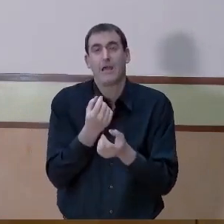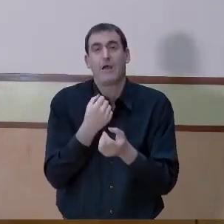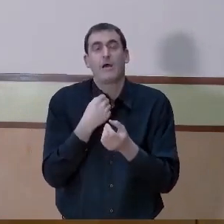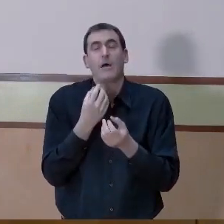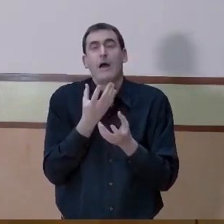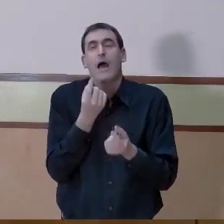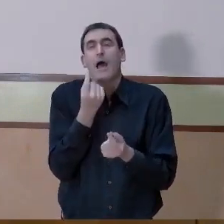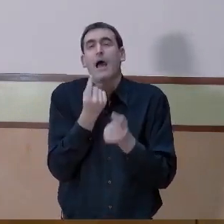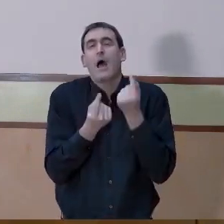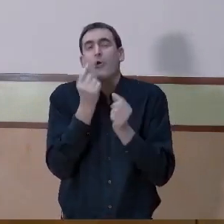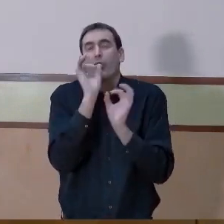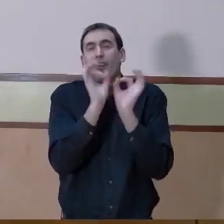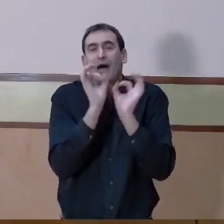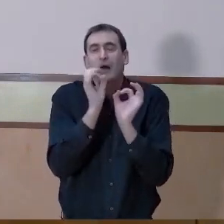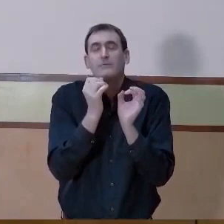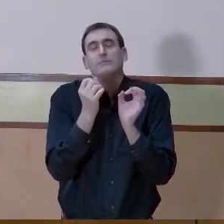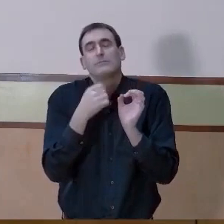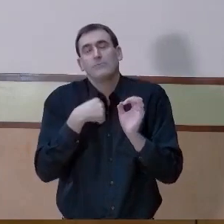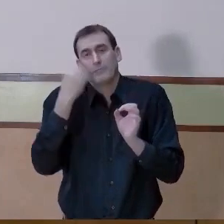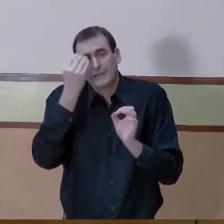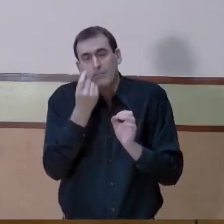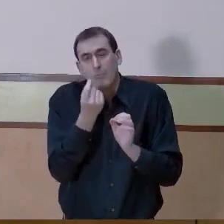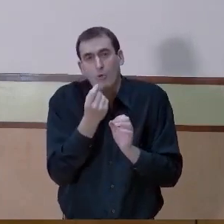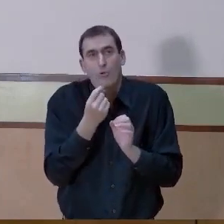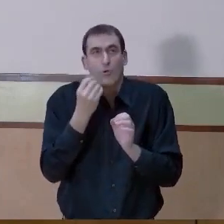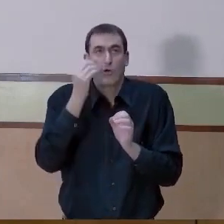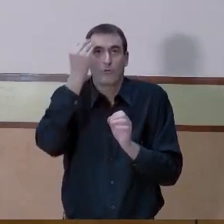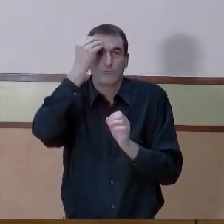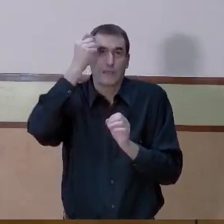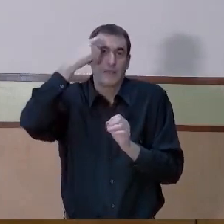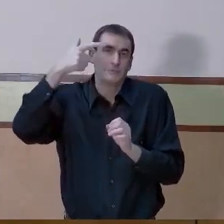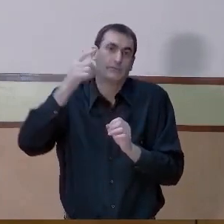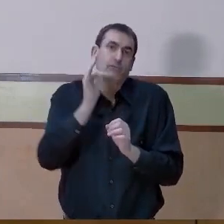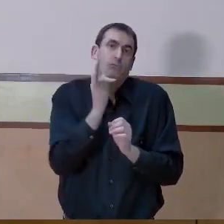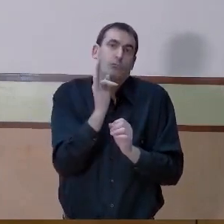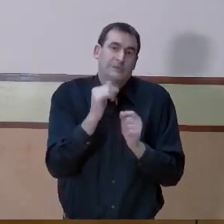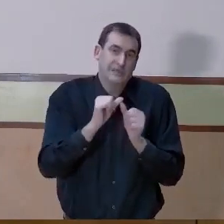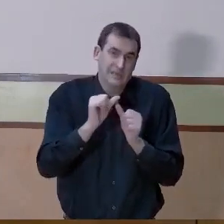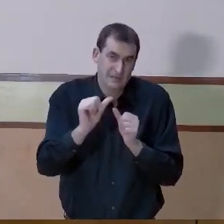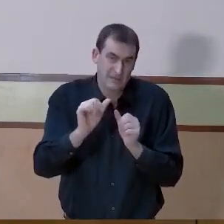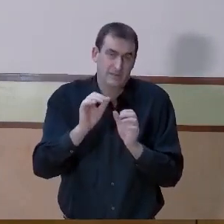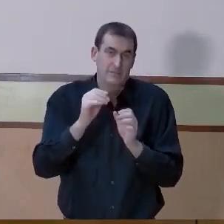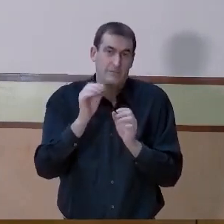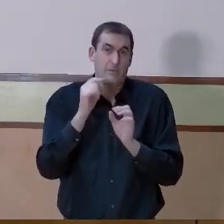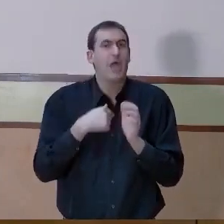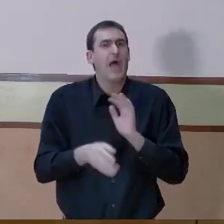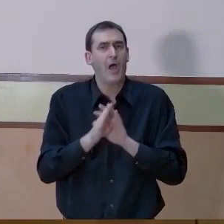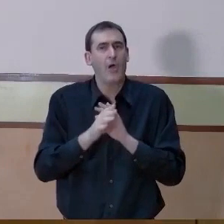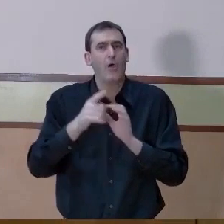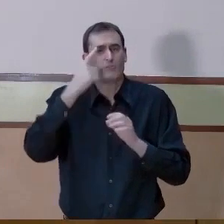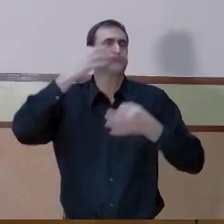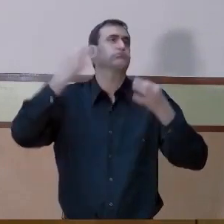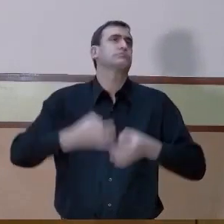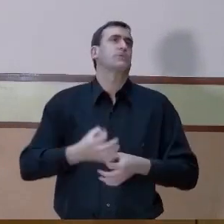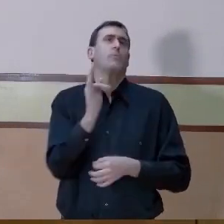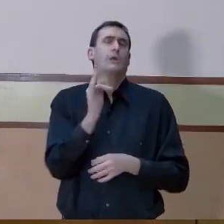que permitían un optimismo muy, muy, muy, muy moderado. O ponía muchas precauciones, muchas cautelas, las sigo poniendo. Lo